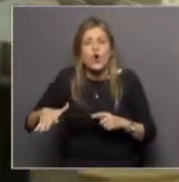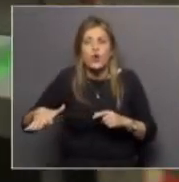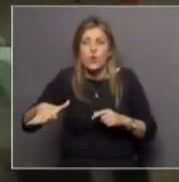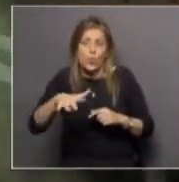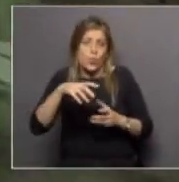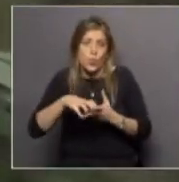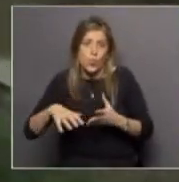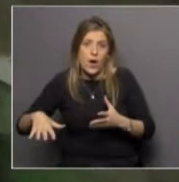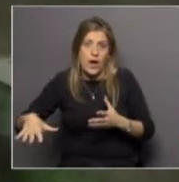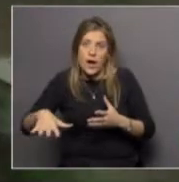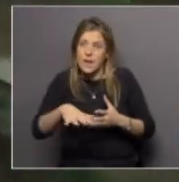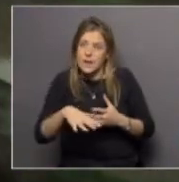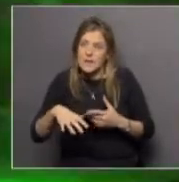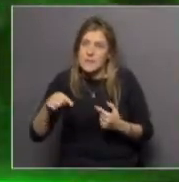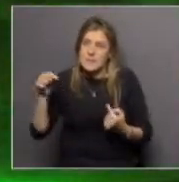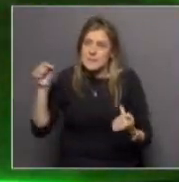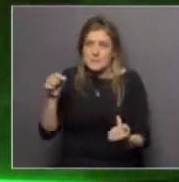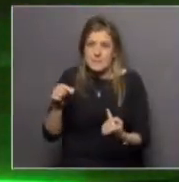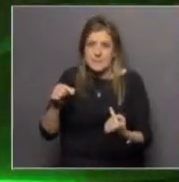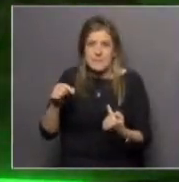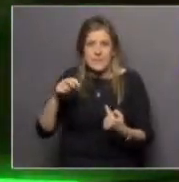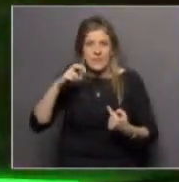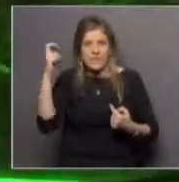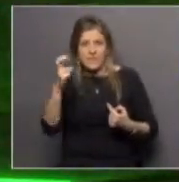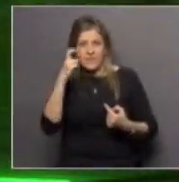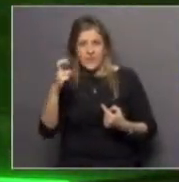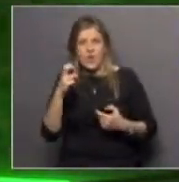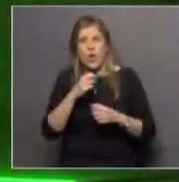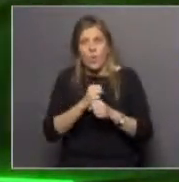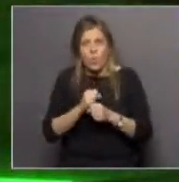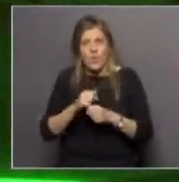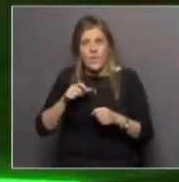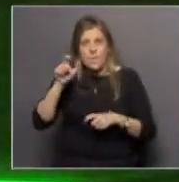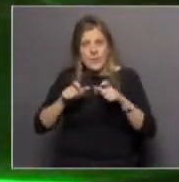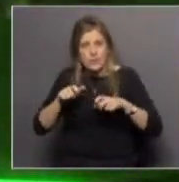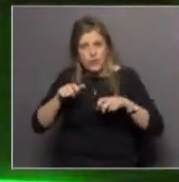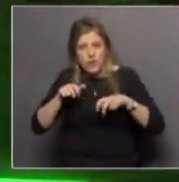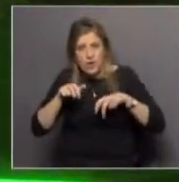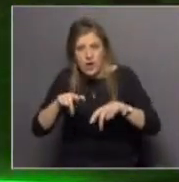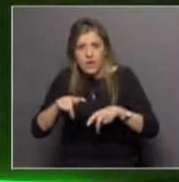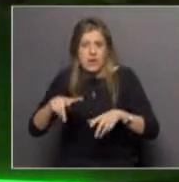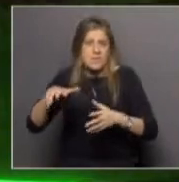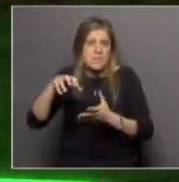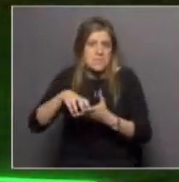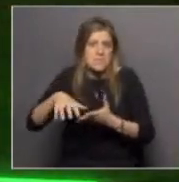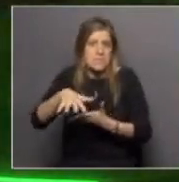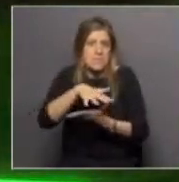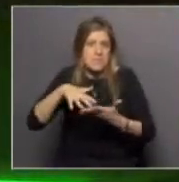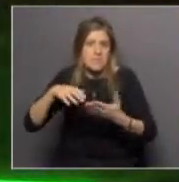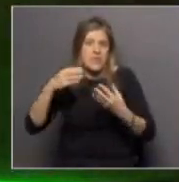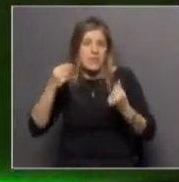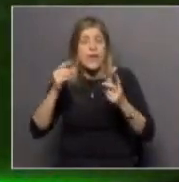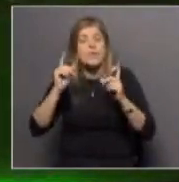ser adecuado o no para que la gente circule o tenga actividades de recreación y también por ejemplo cómo son afectadas las